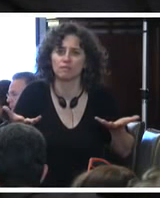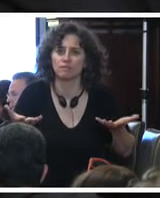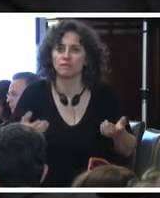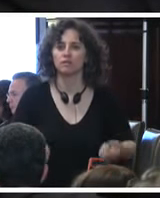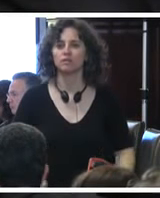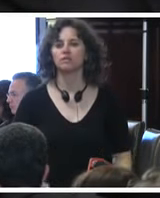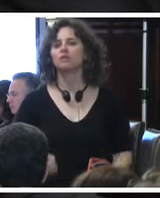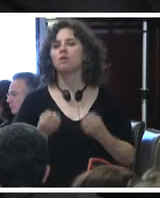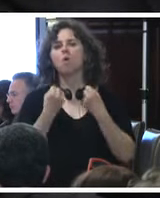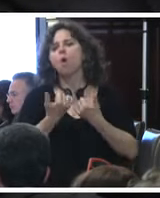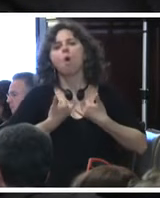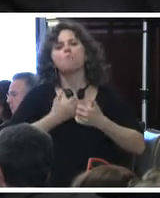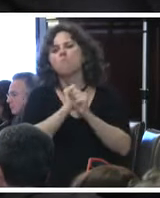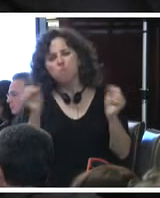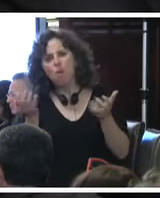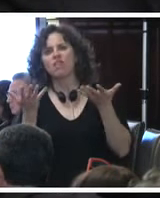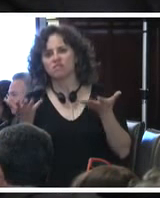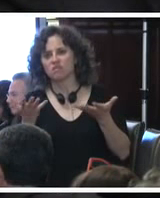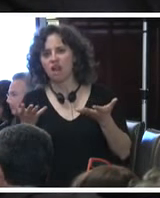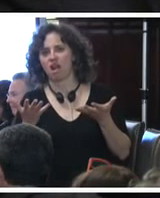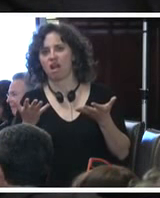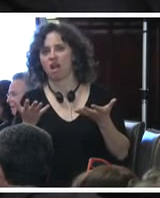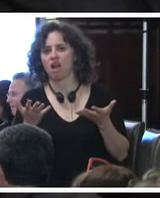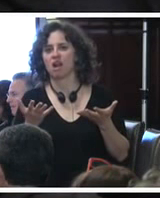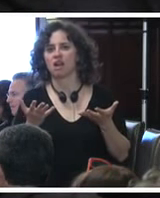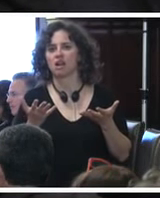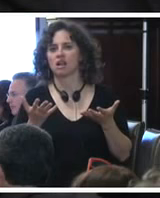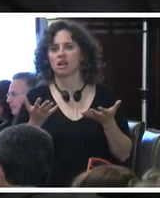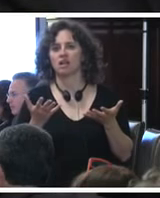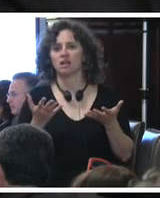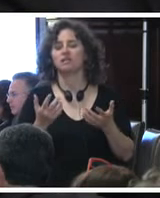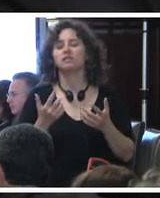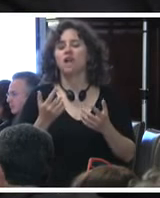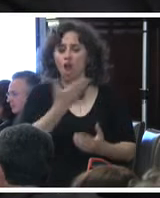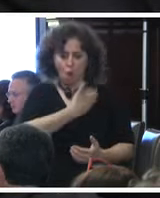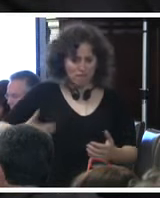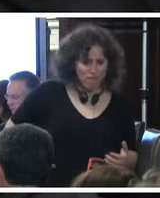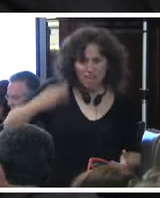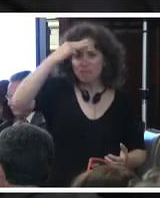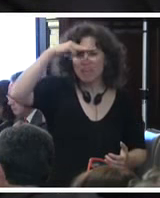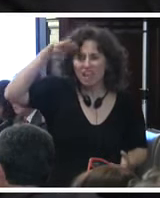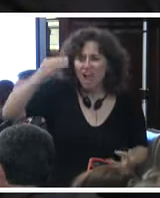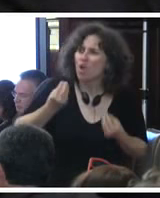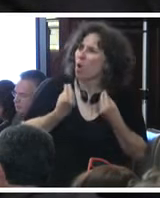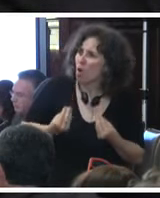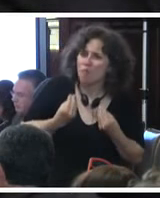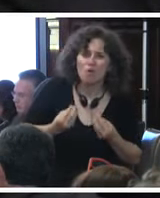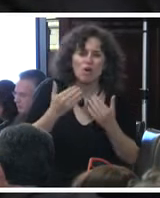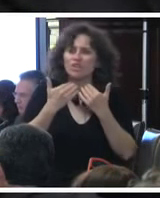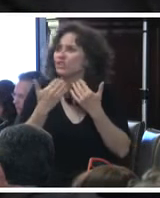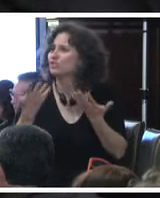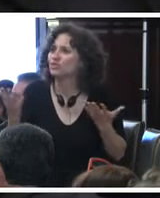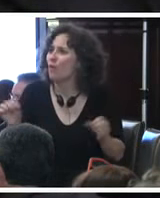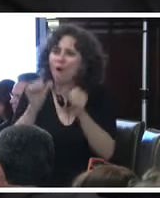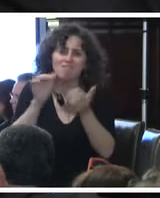¿Cómo puede ser posible que el gobierno mexicano no sea capaz